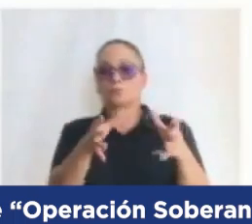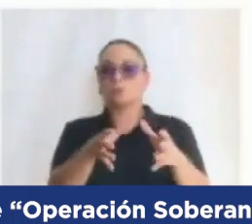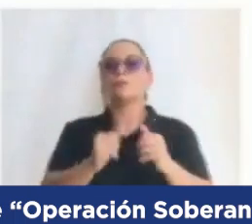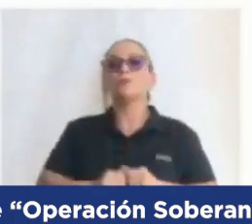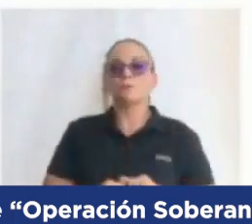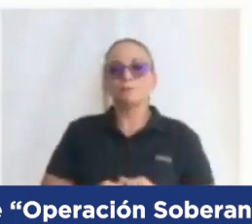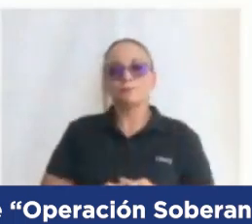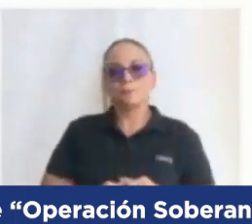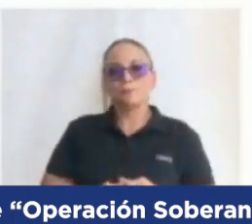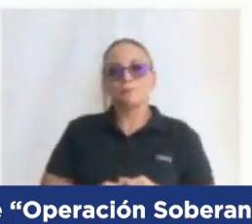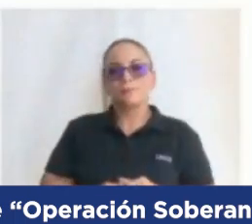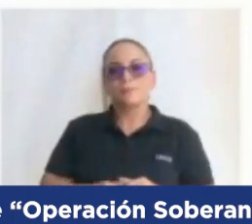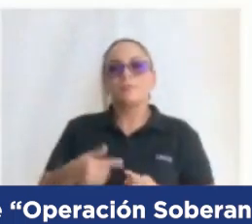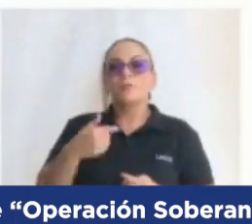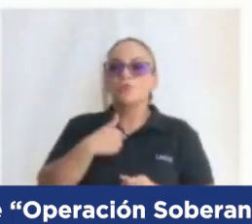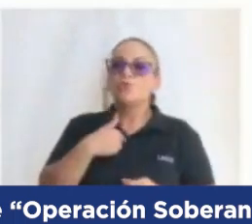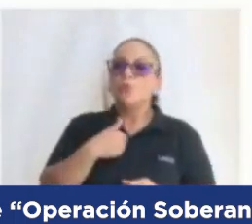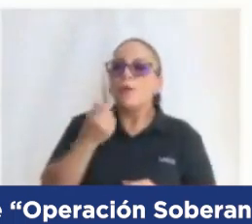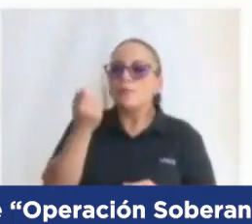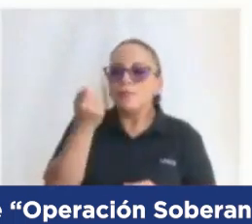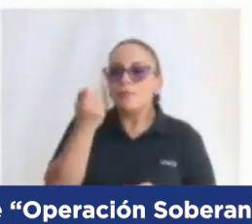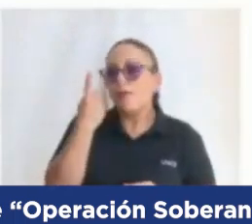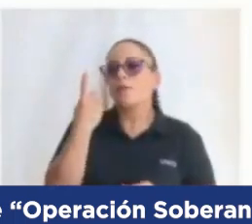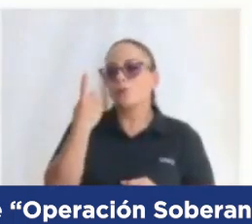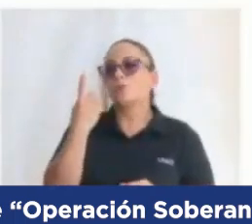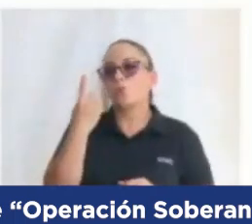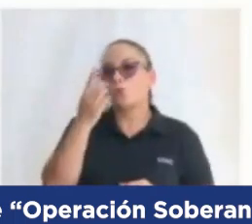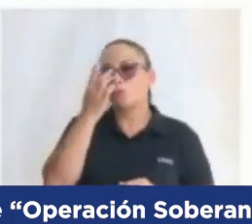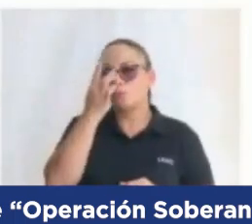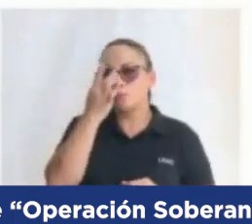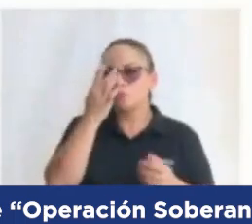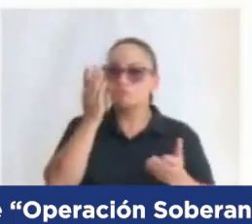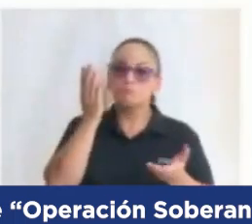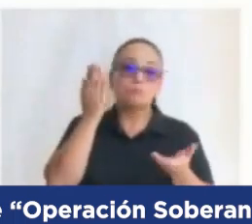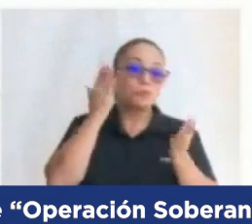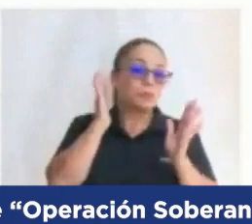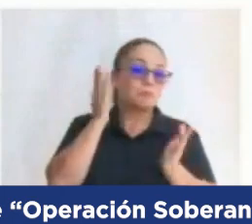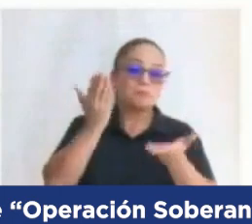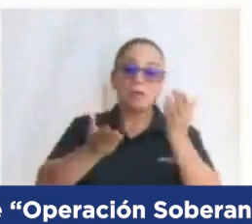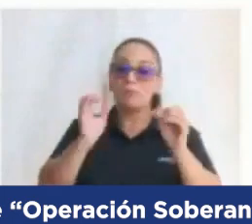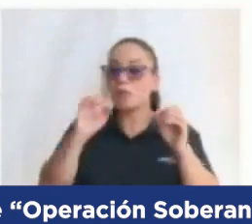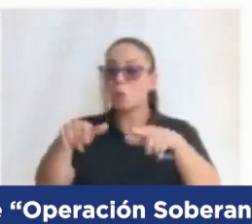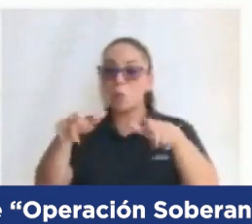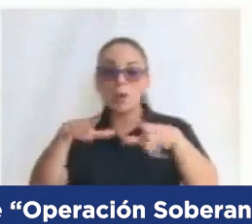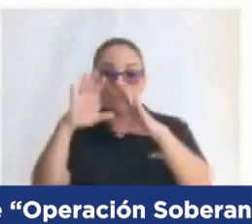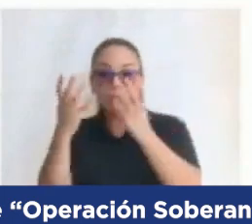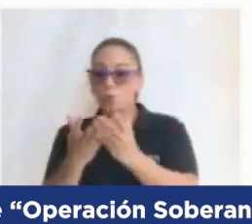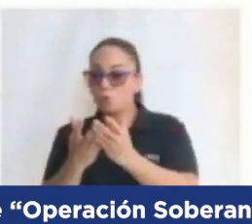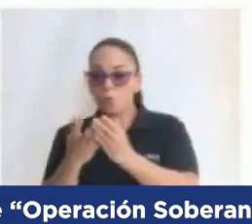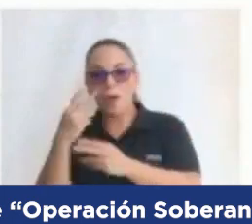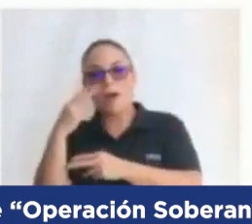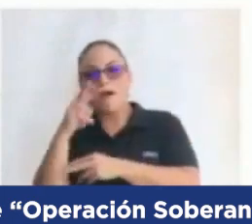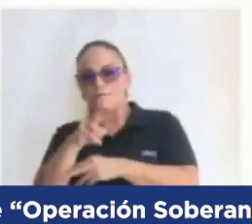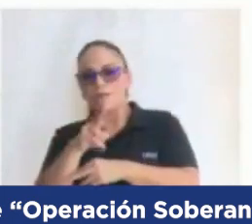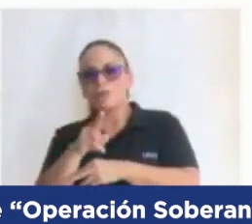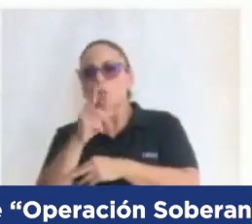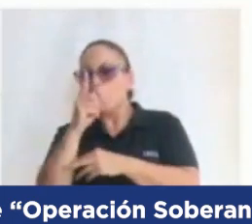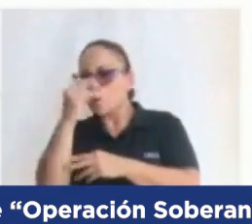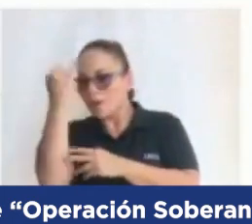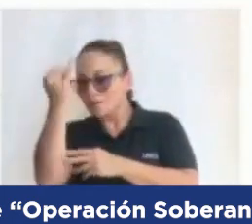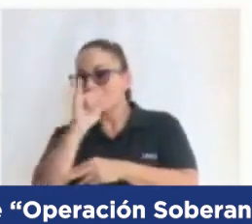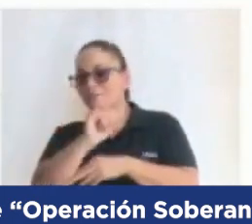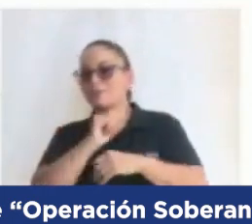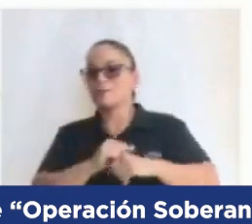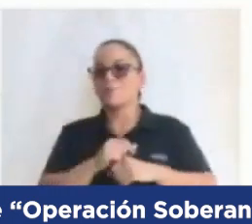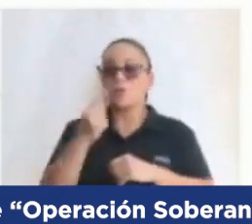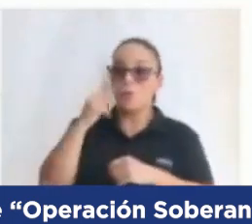Entiendo que muy pocos lugares en el mundo, tal vez ninguno ha visto una iniciativa y aquí veo a